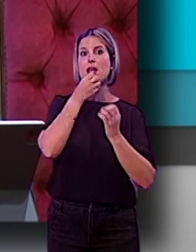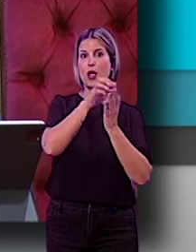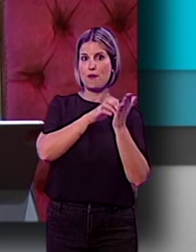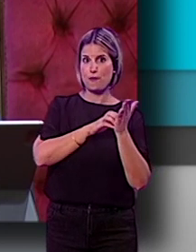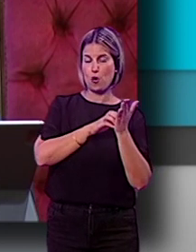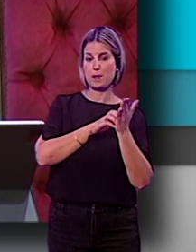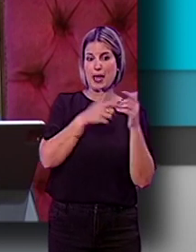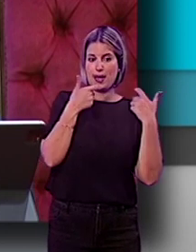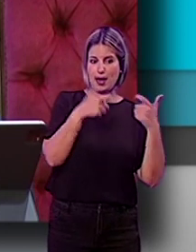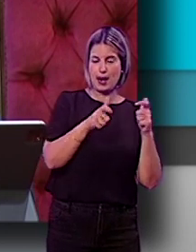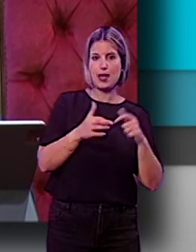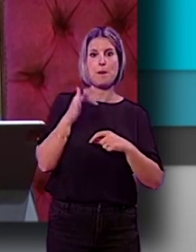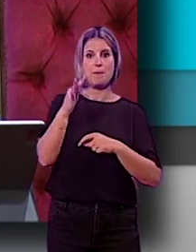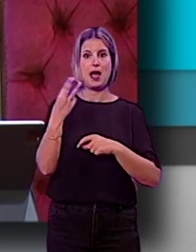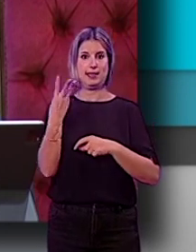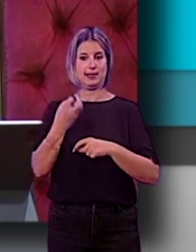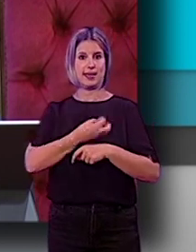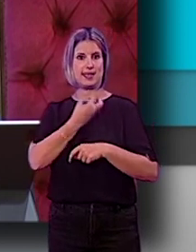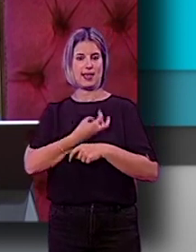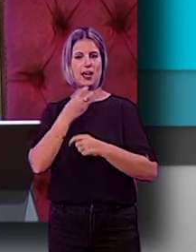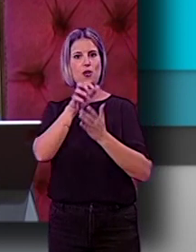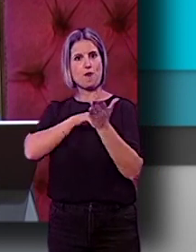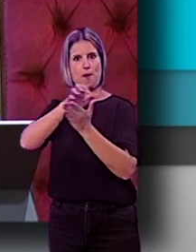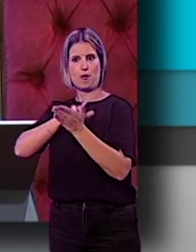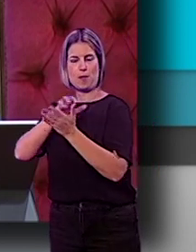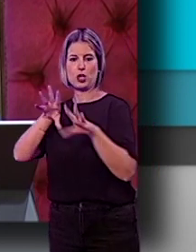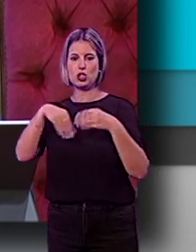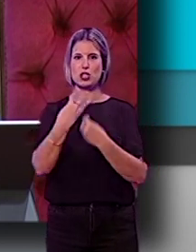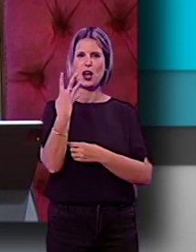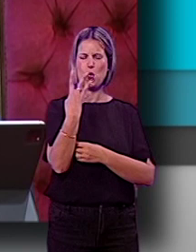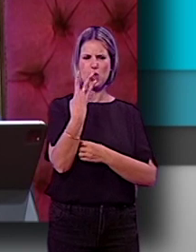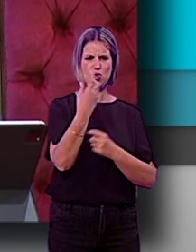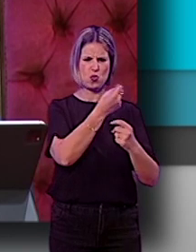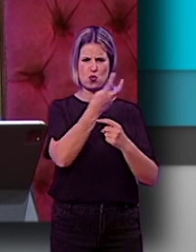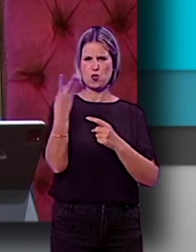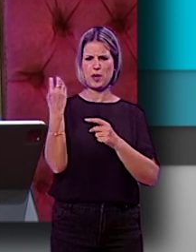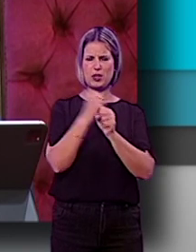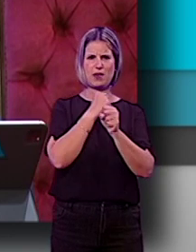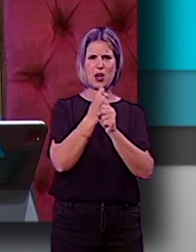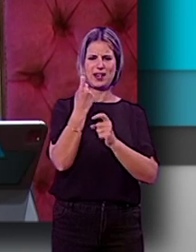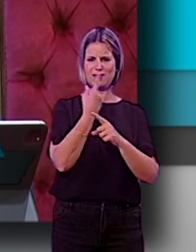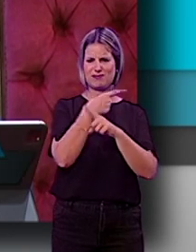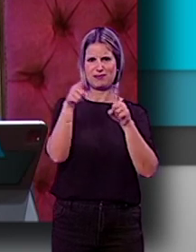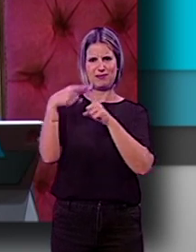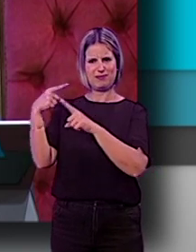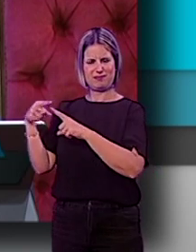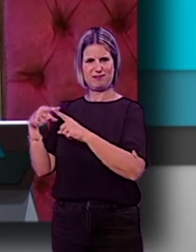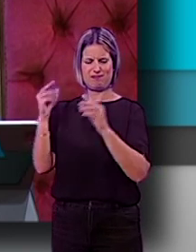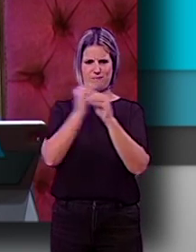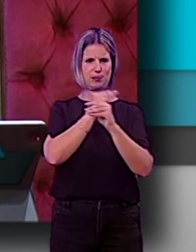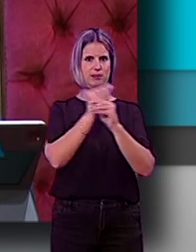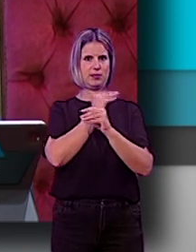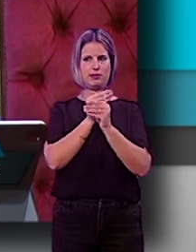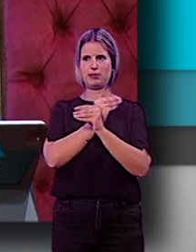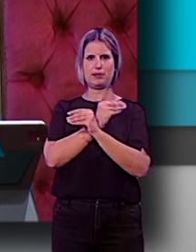área más tres informes del sindicato y los cuatro informes arrojan cifras distintas. Así que no hay nadie que sea capaz de ponerse de